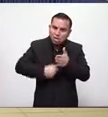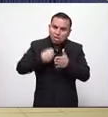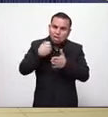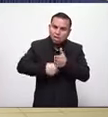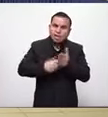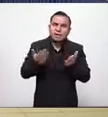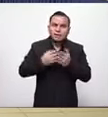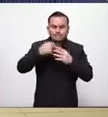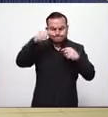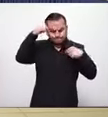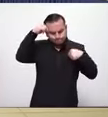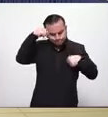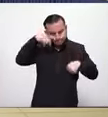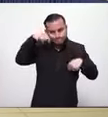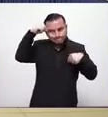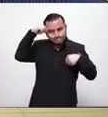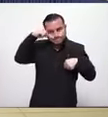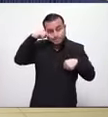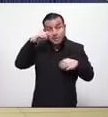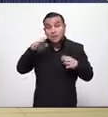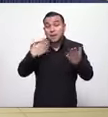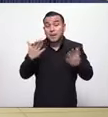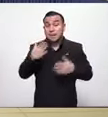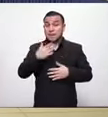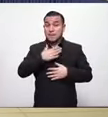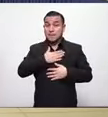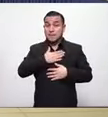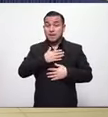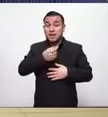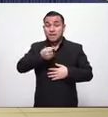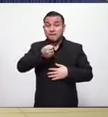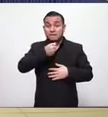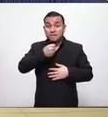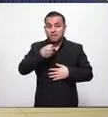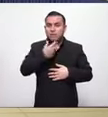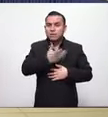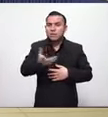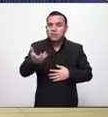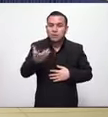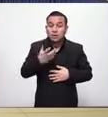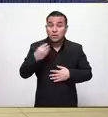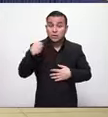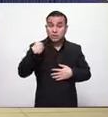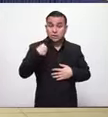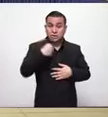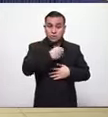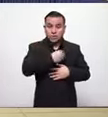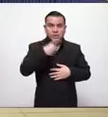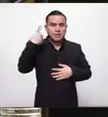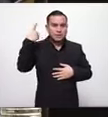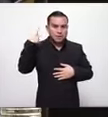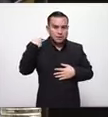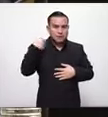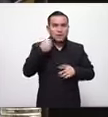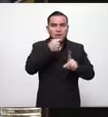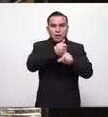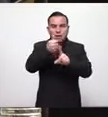por hacer conciencia para mi el informe que los señores médicos han presentado